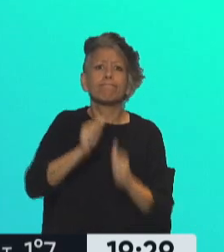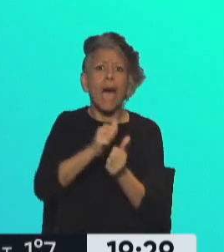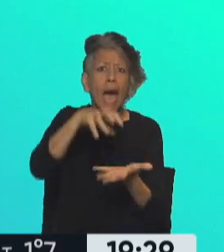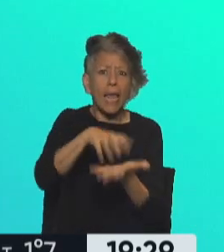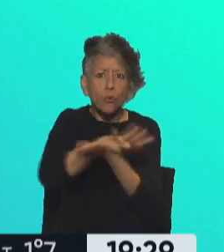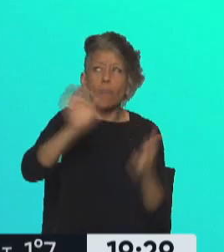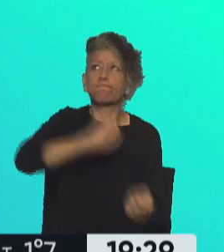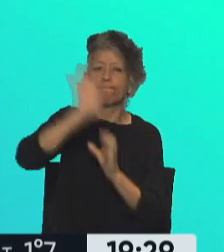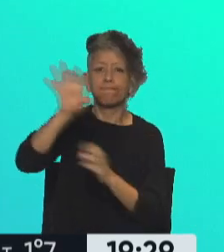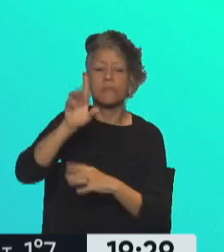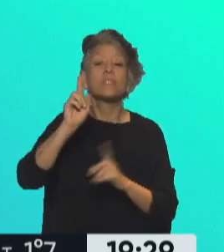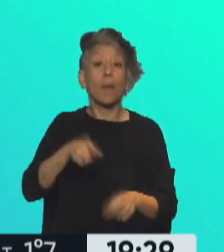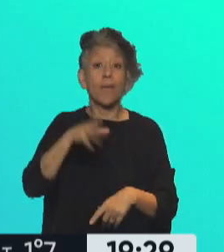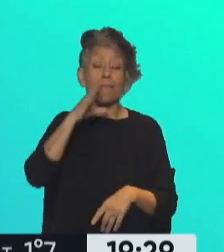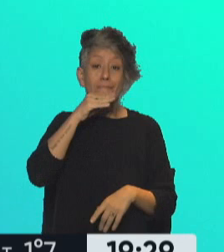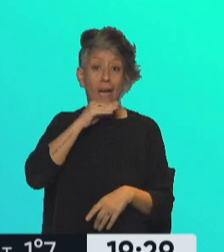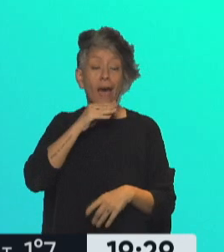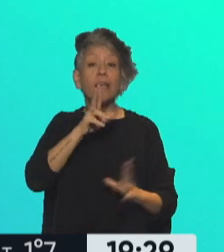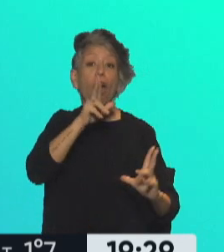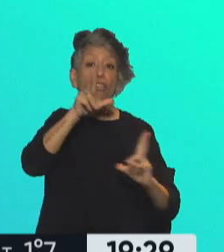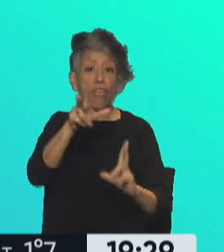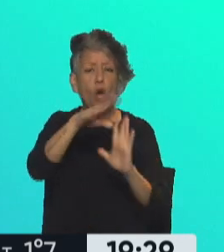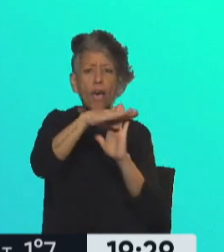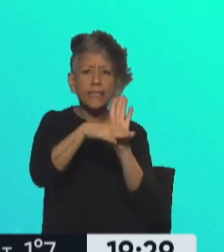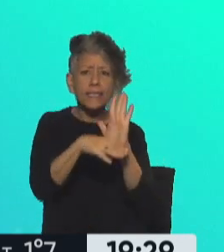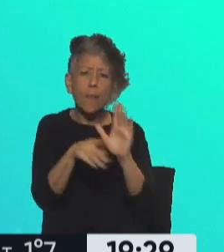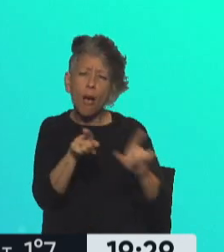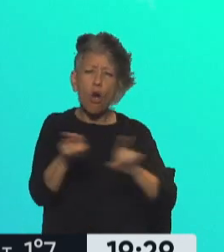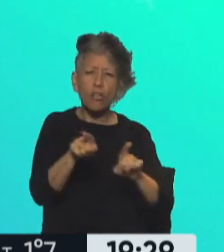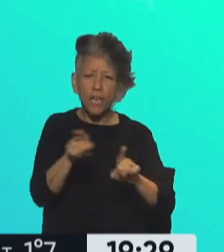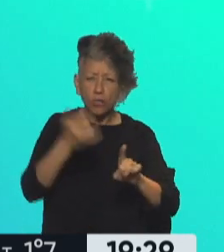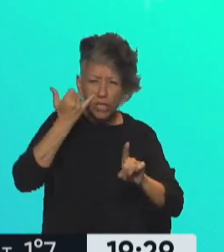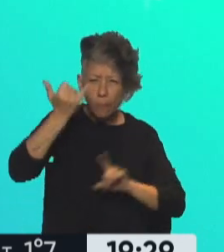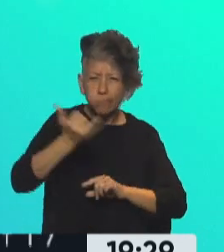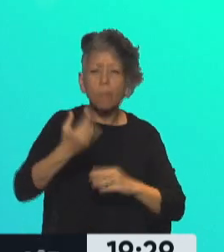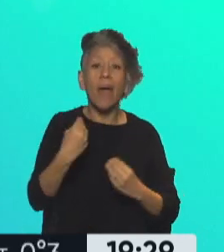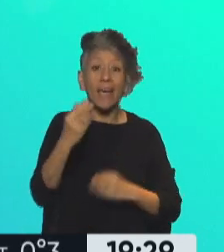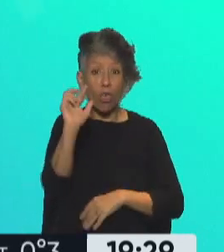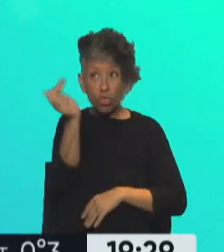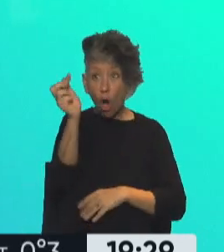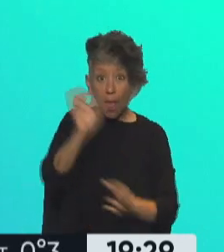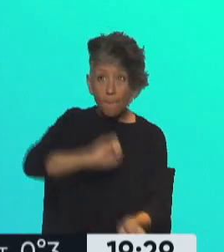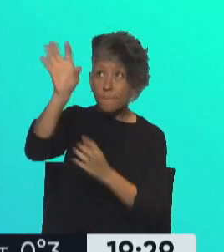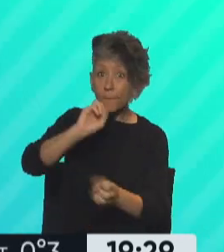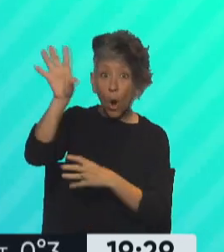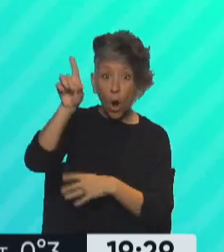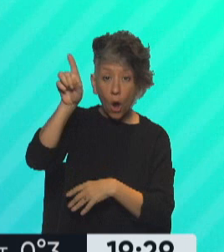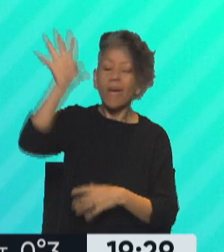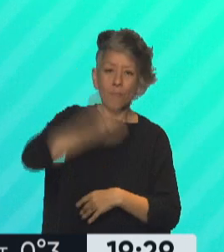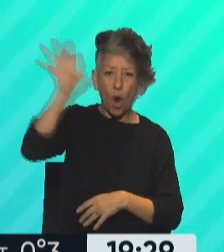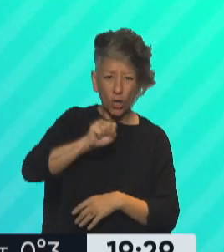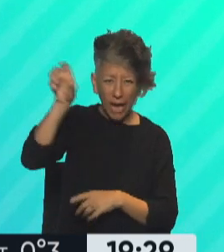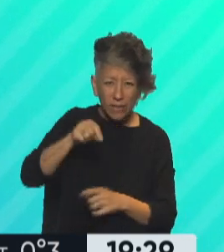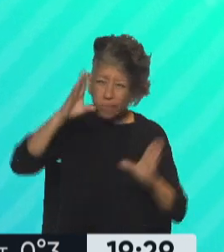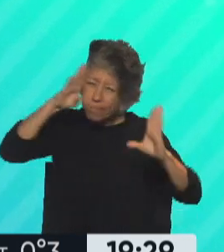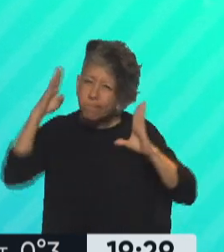También Sergio Massa dice que ya está funcionando el esquema de coordinación para garantizar que los dólares de las importaciones estén enfocados a la